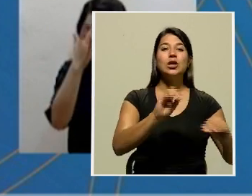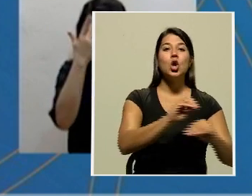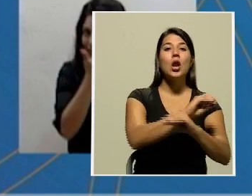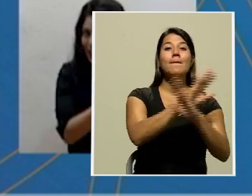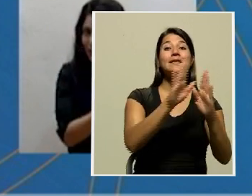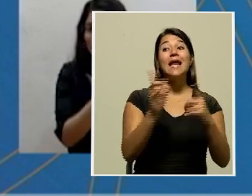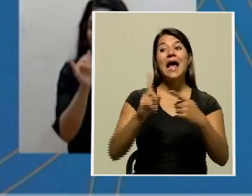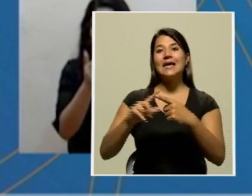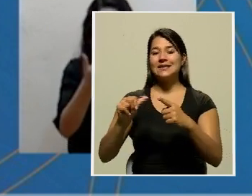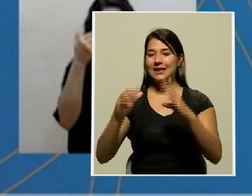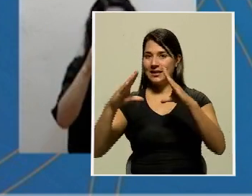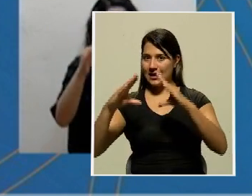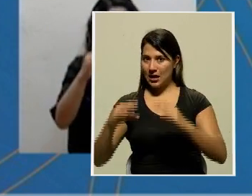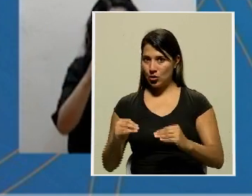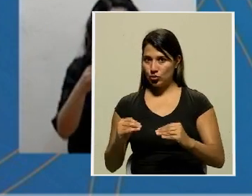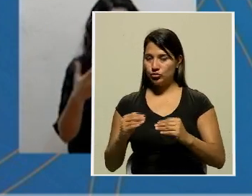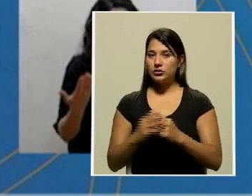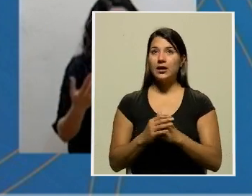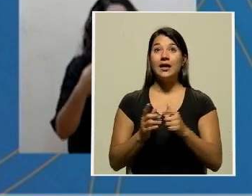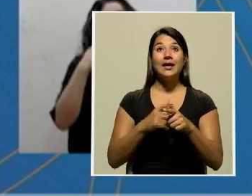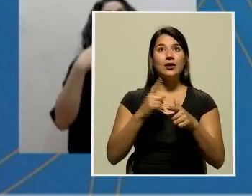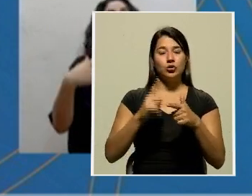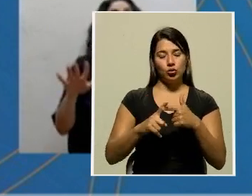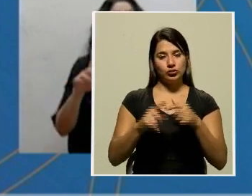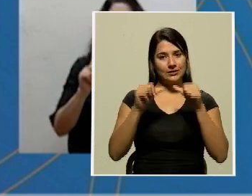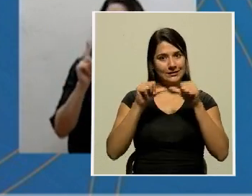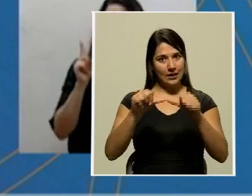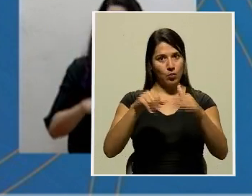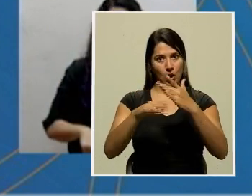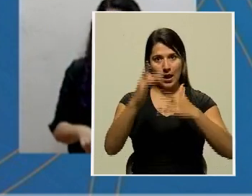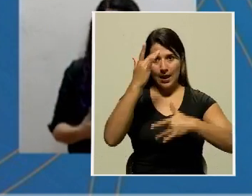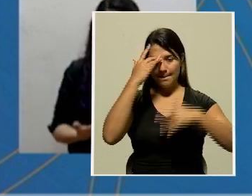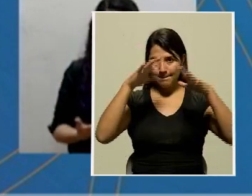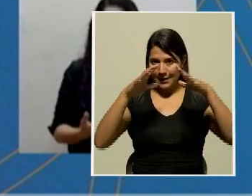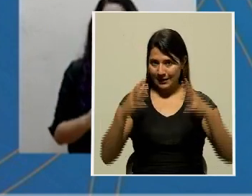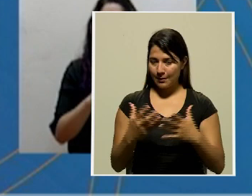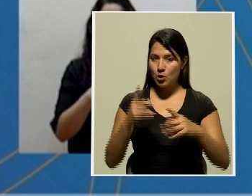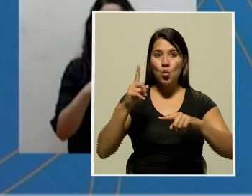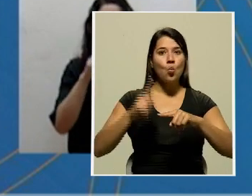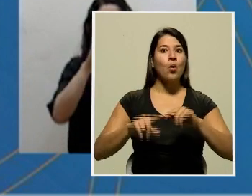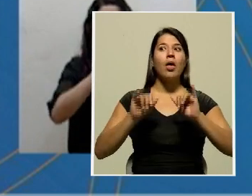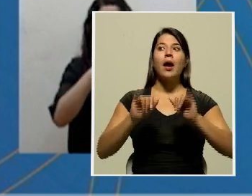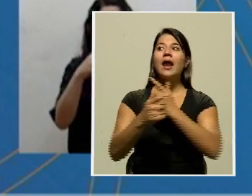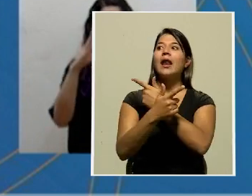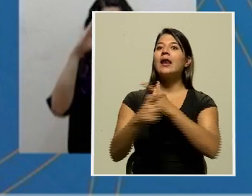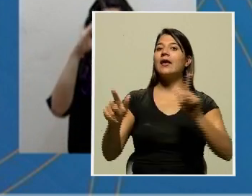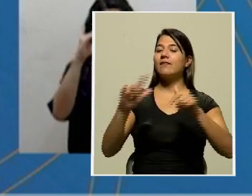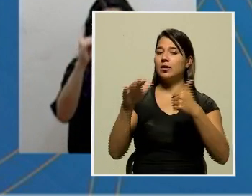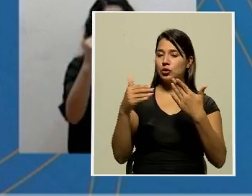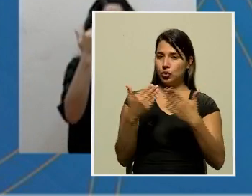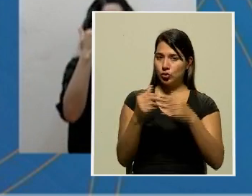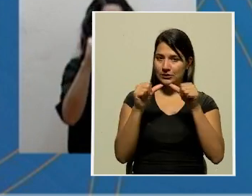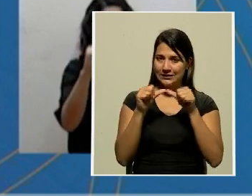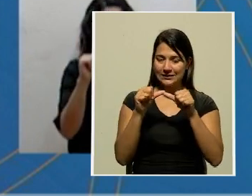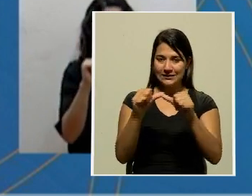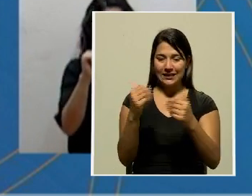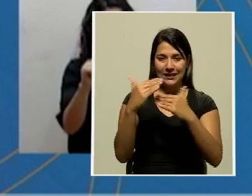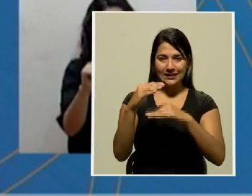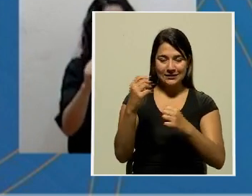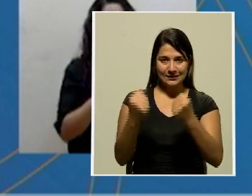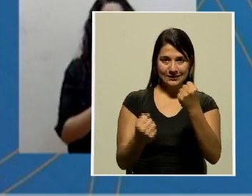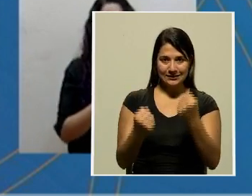dije antes, no podemos descuidarnos del todo. Se va a mantener la restricción vehicular